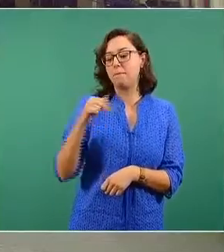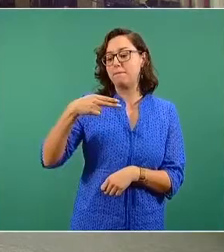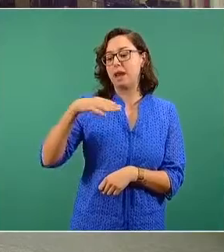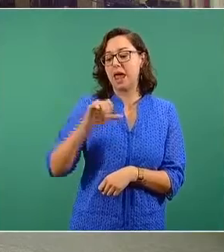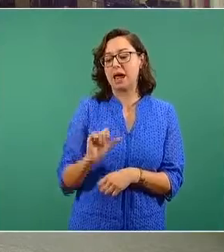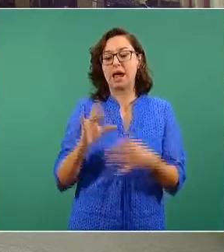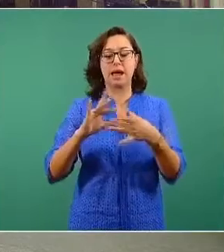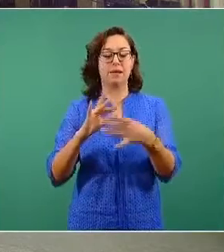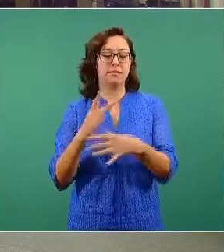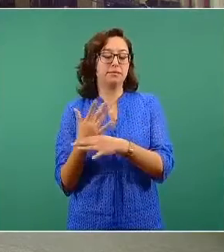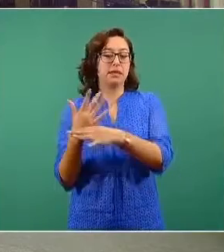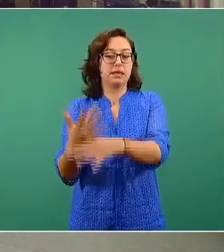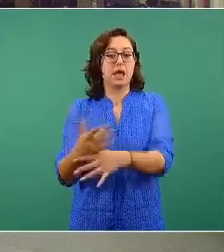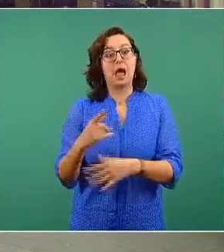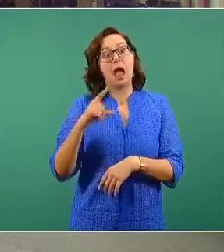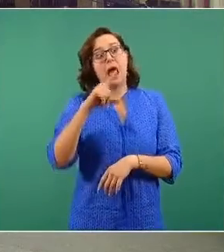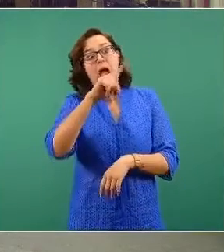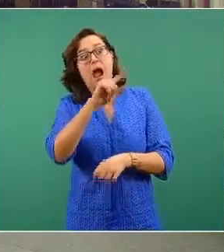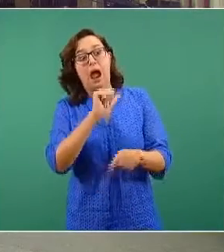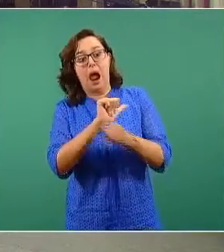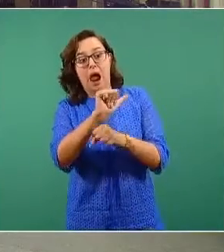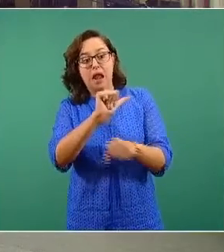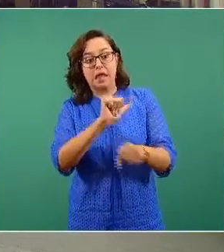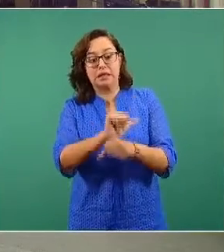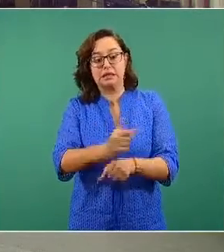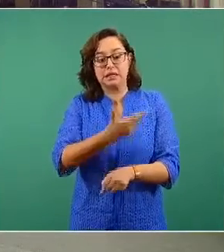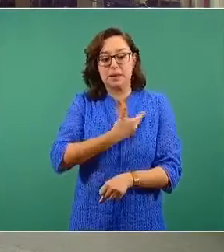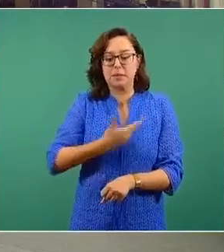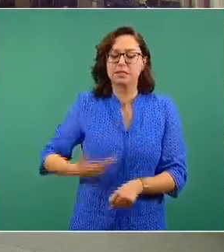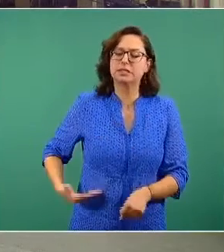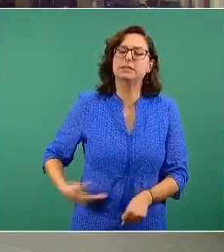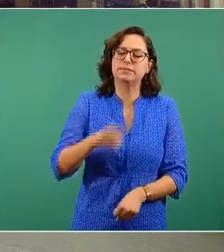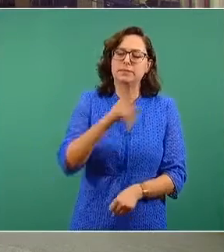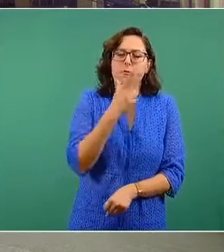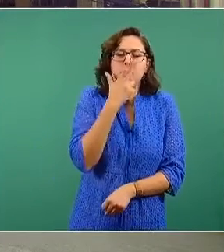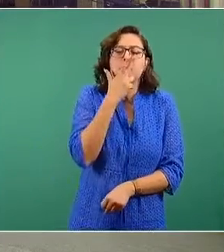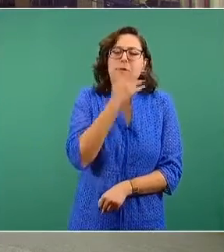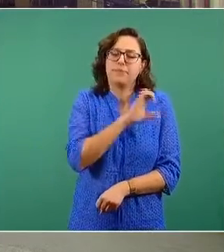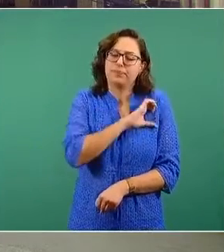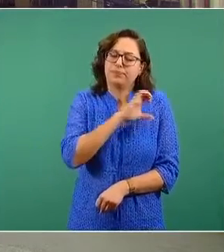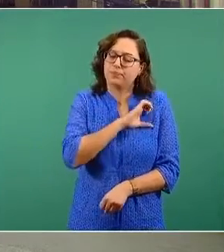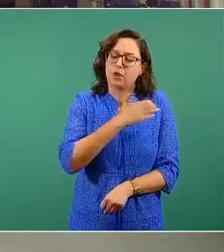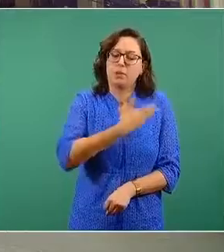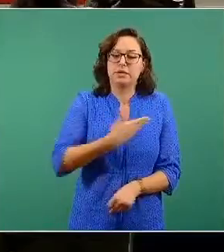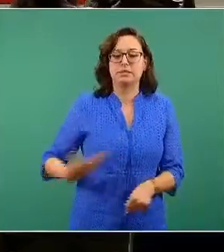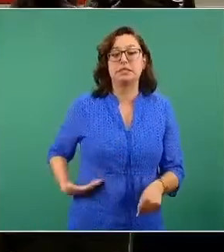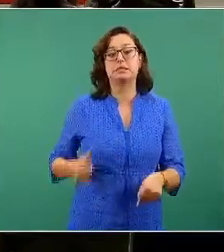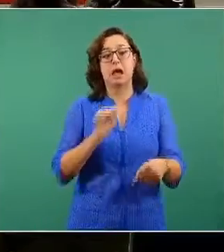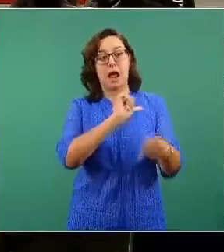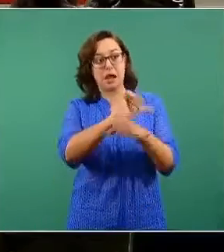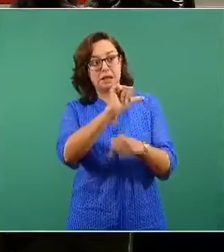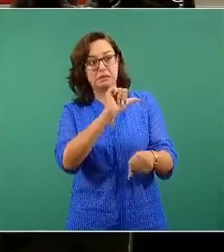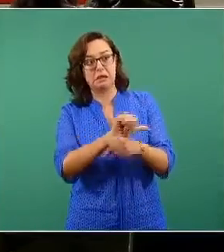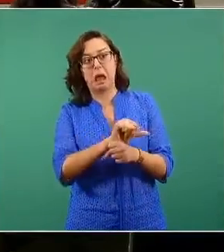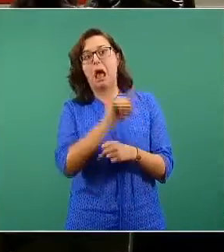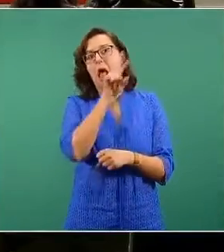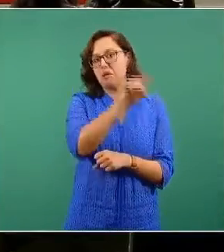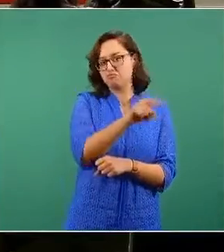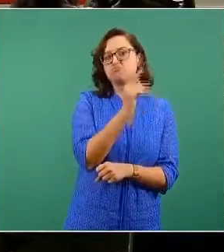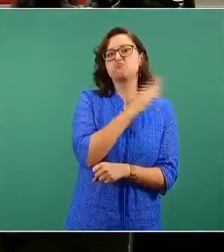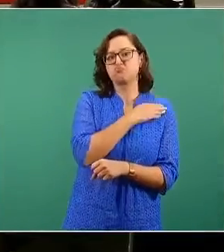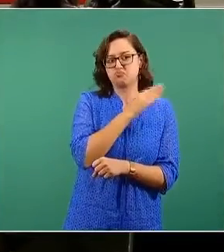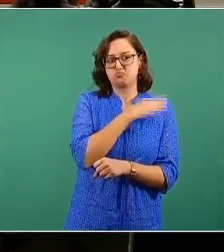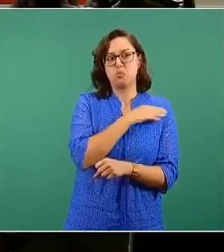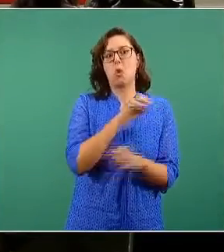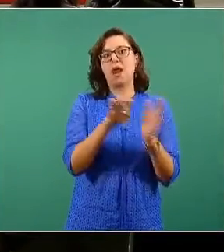del presidente de Argentina, nuestro muy apreciado presidente Alberto Fernández, y usábamos el ejemplo